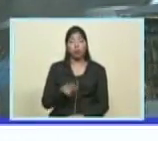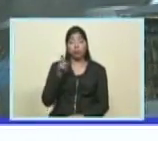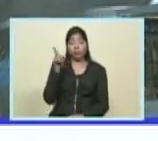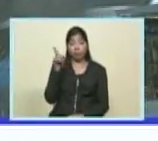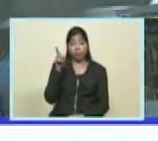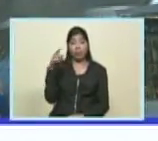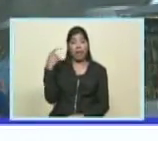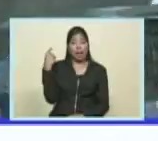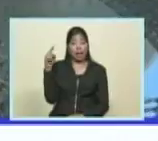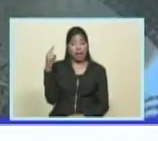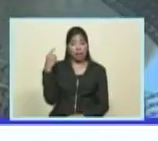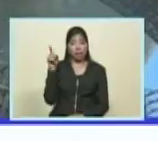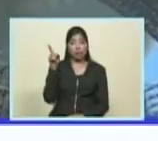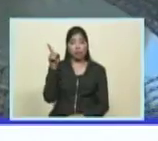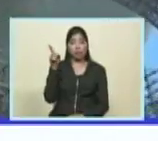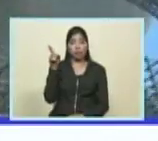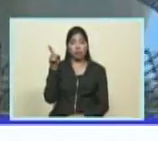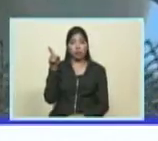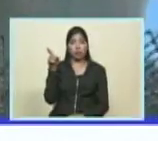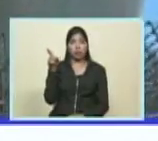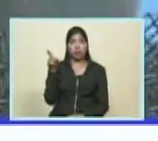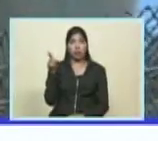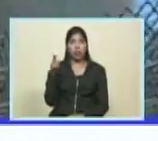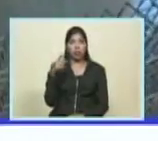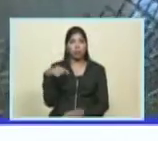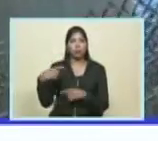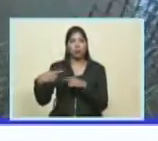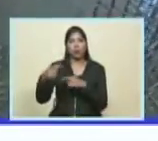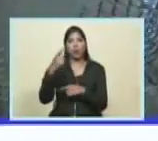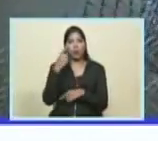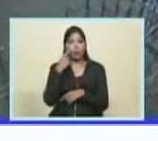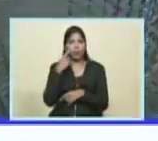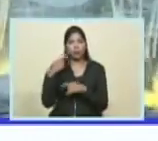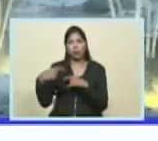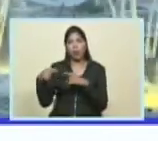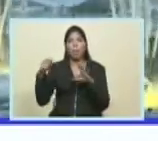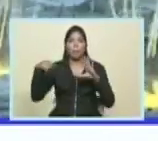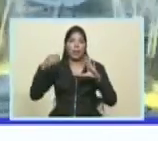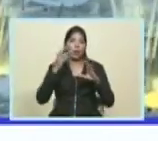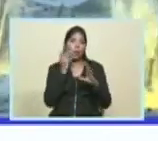allá, de lo que nosotros vemos todos los días en las películas,